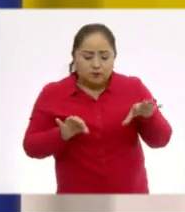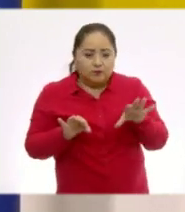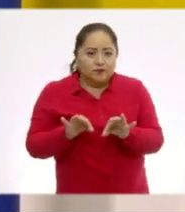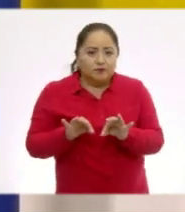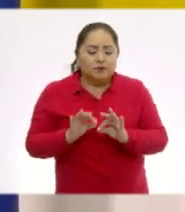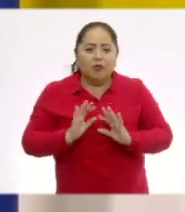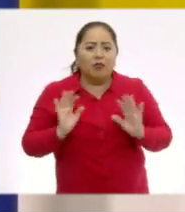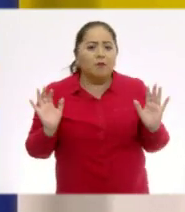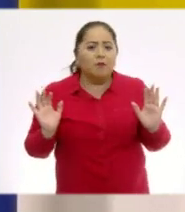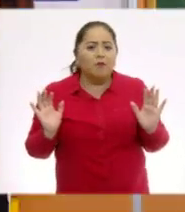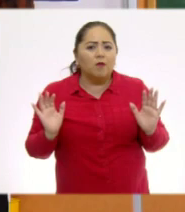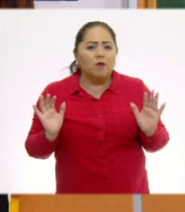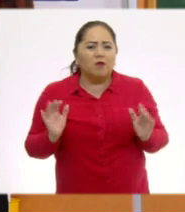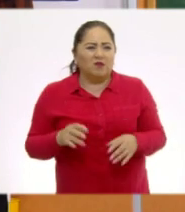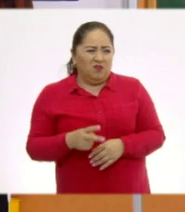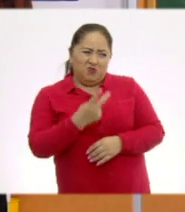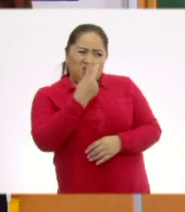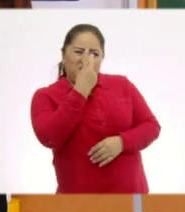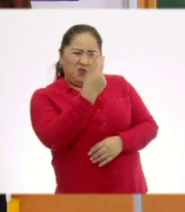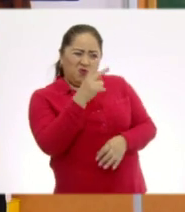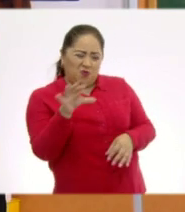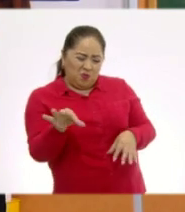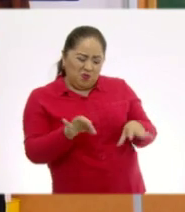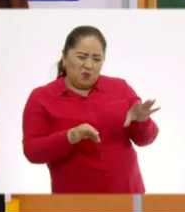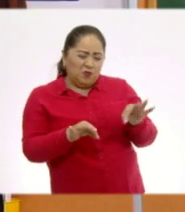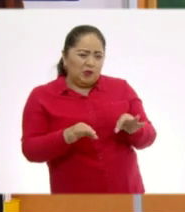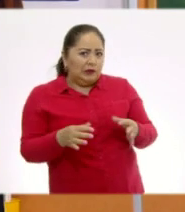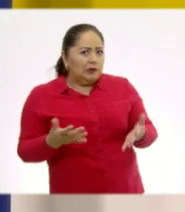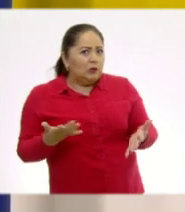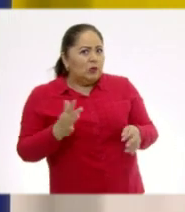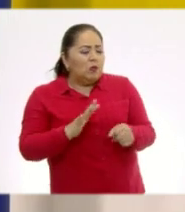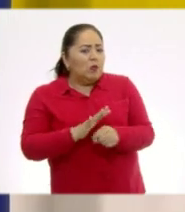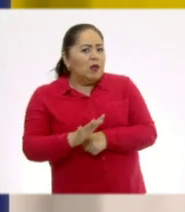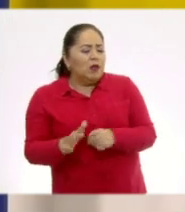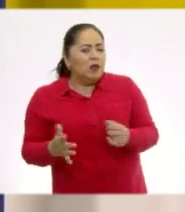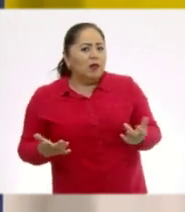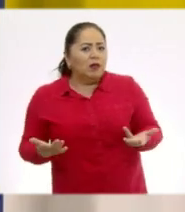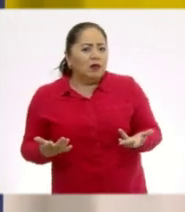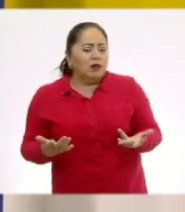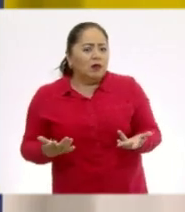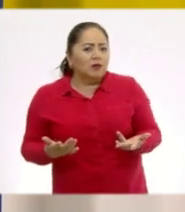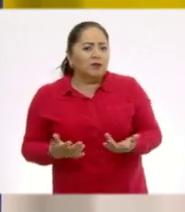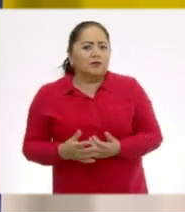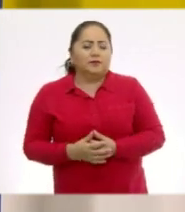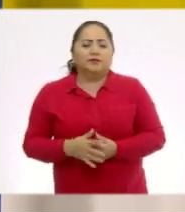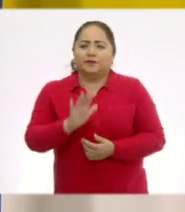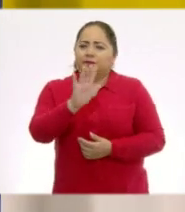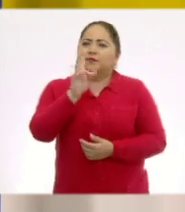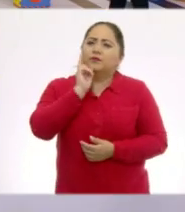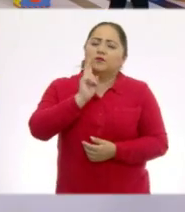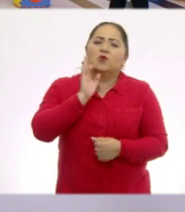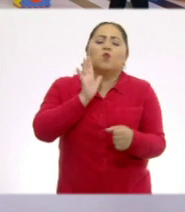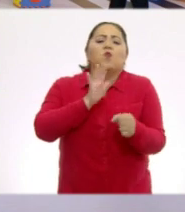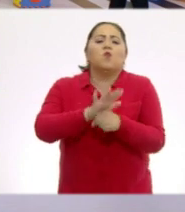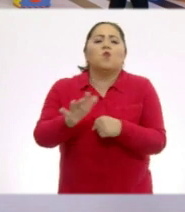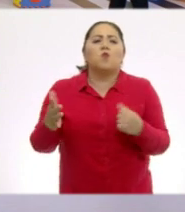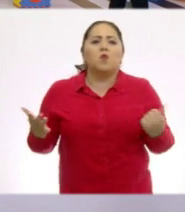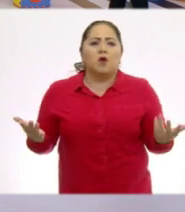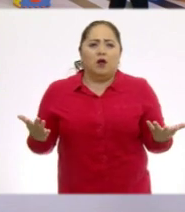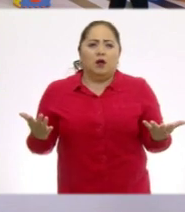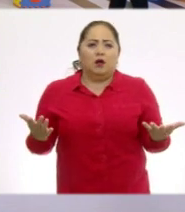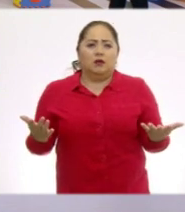tangram. ¿Con dos piezas? ¿Sólo con dos piezas? A ver. ¿Cuáles serán? a ver.